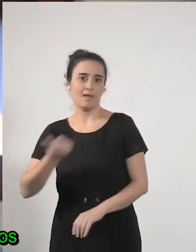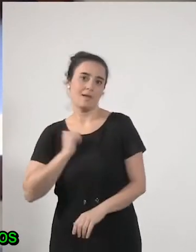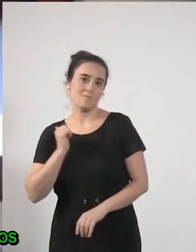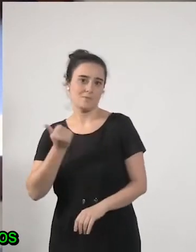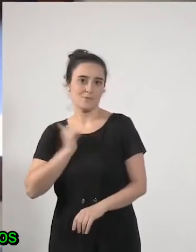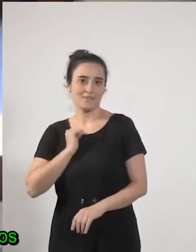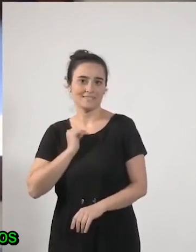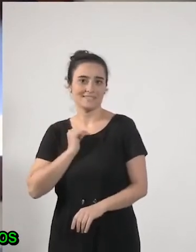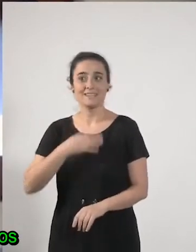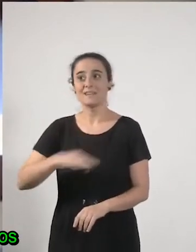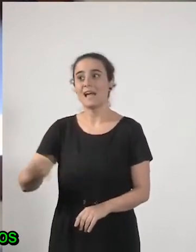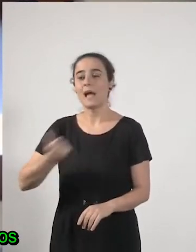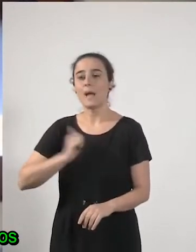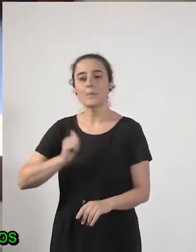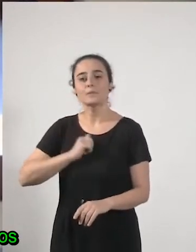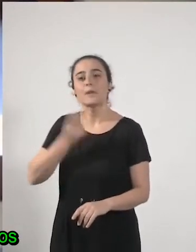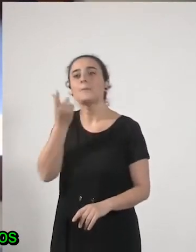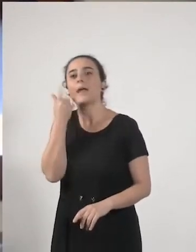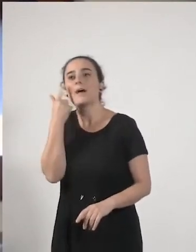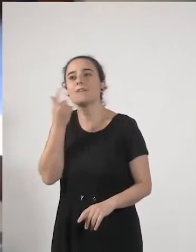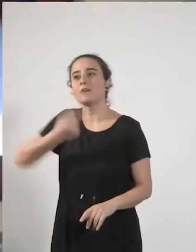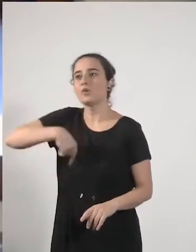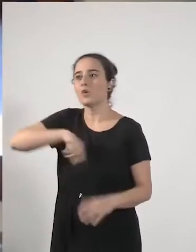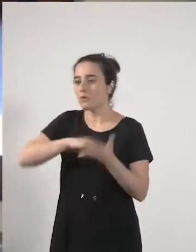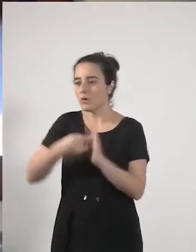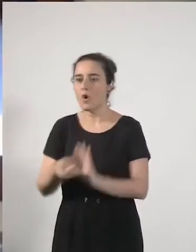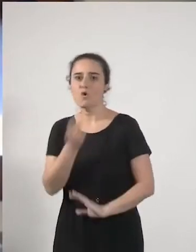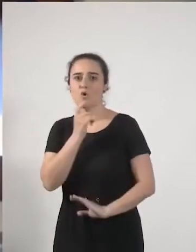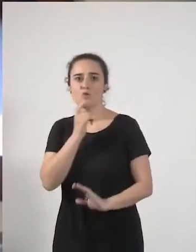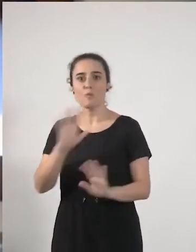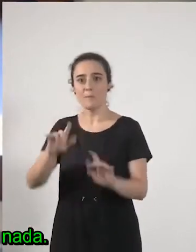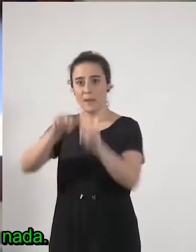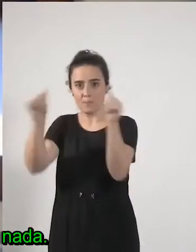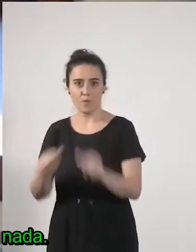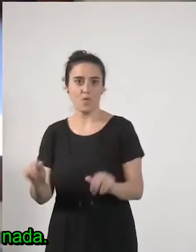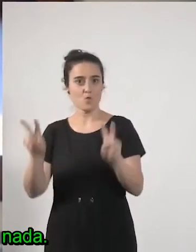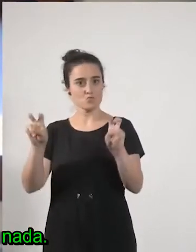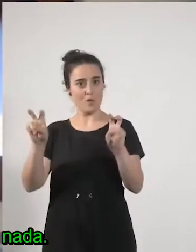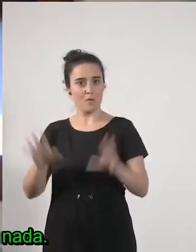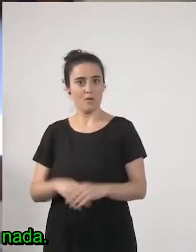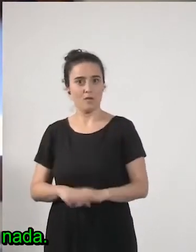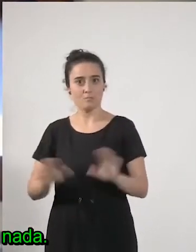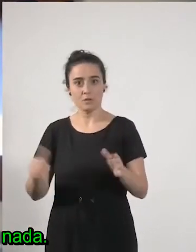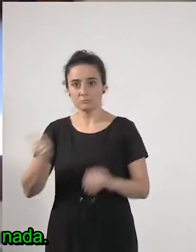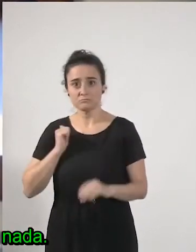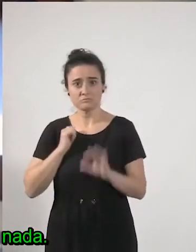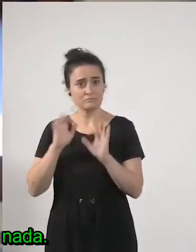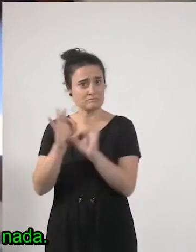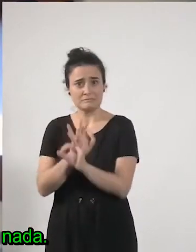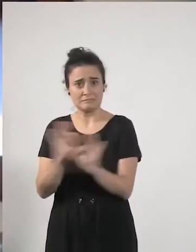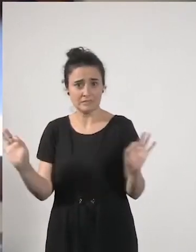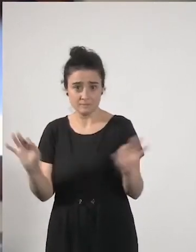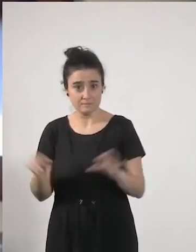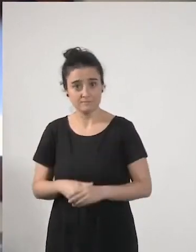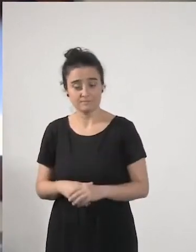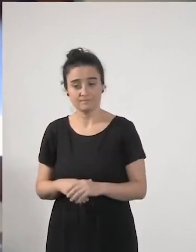haber aprovechado precisamente para ver cómo salimos con otro modelo ¿no? no se ha aprovechado absolutamente nada